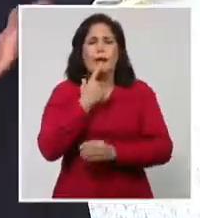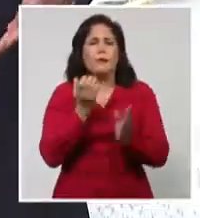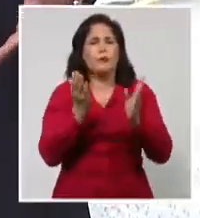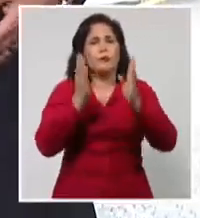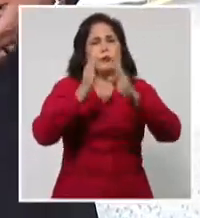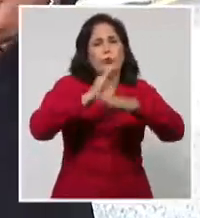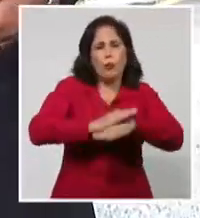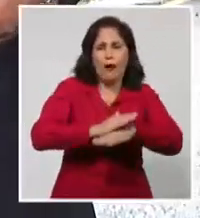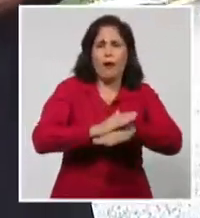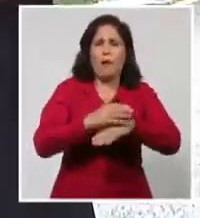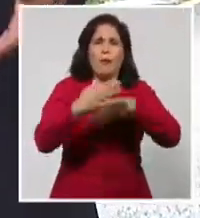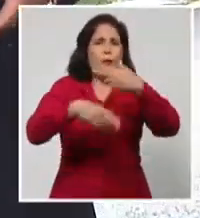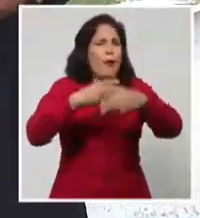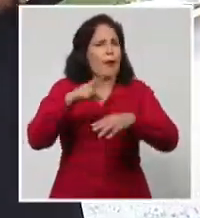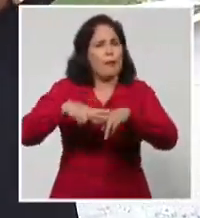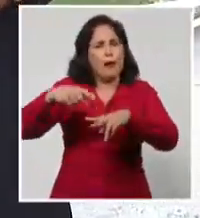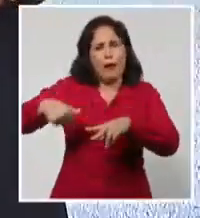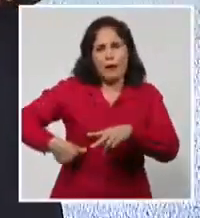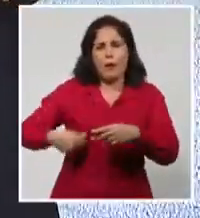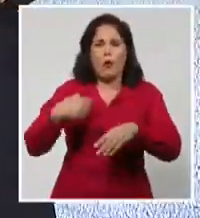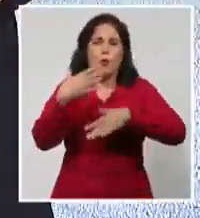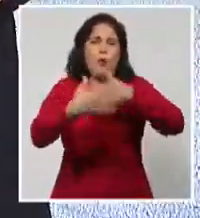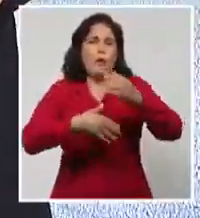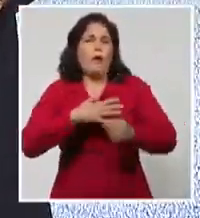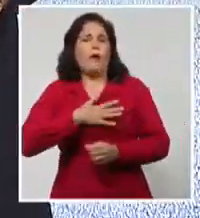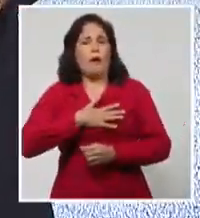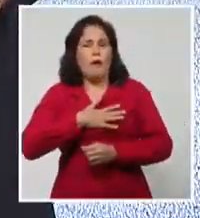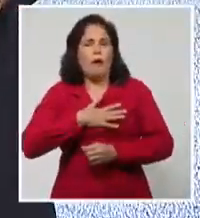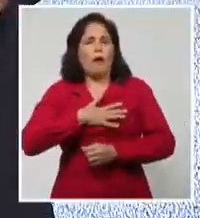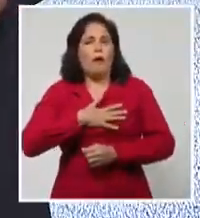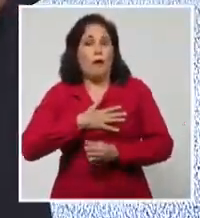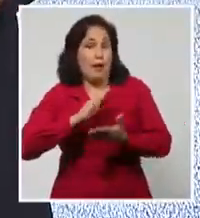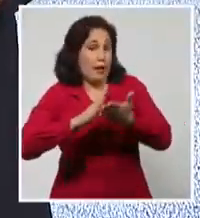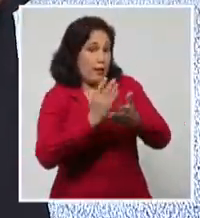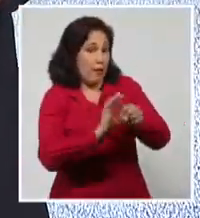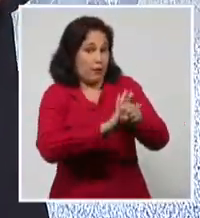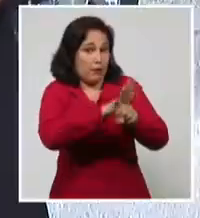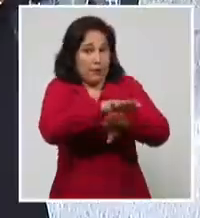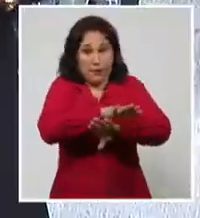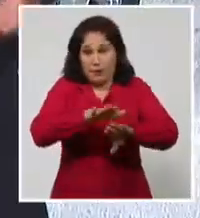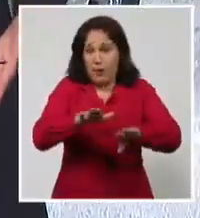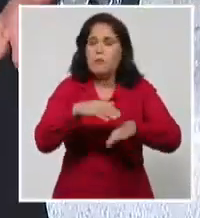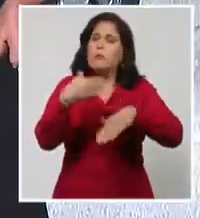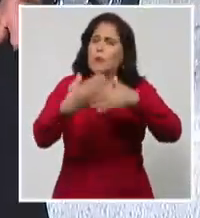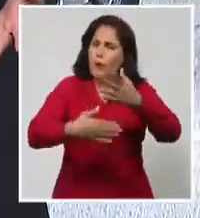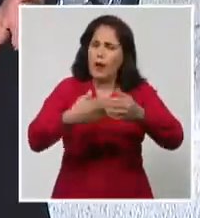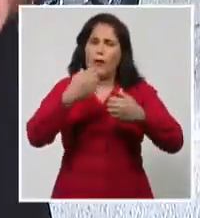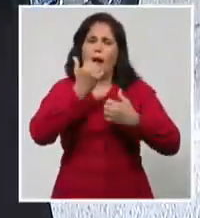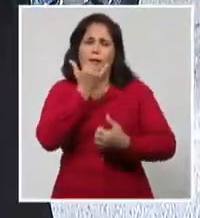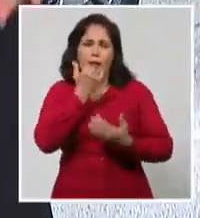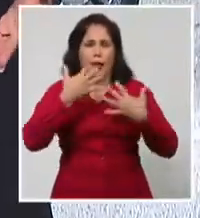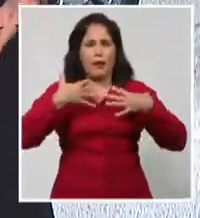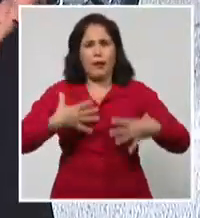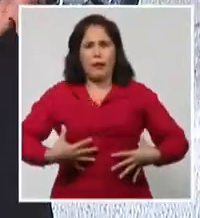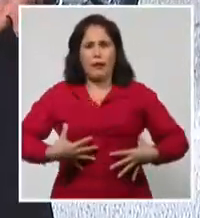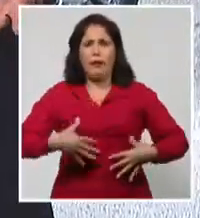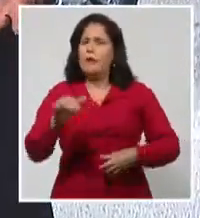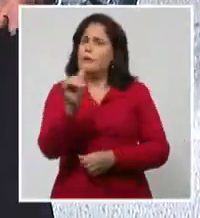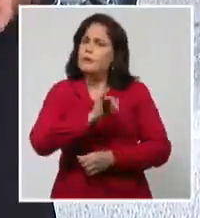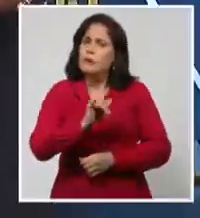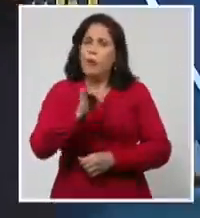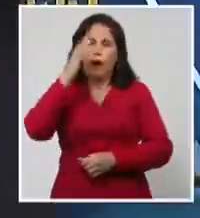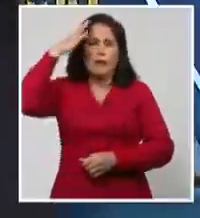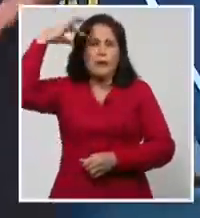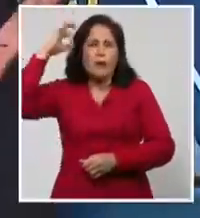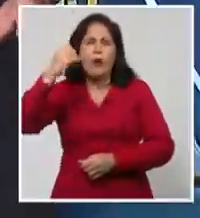afecciones en el hígado, con problemas respiratorios o cardiovasculares de por vida? ¿Qué daño emocional nos deja ya la pandemia?